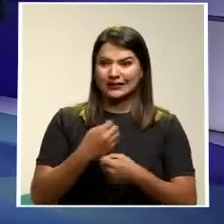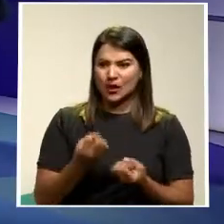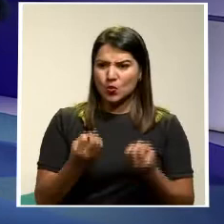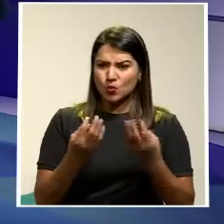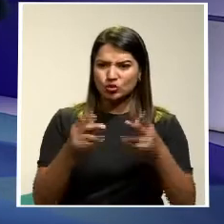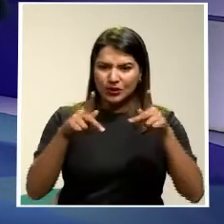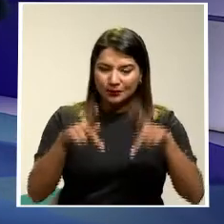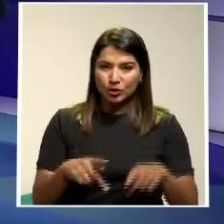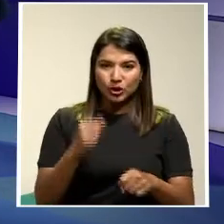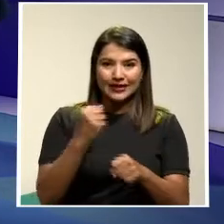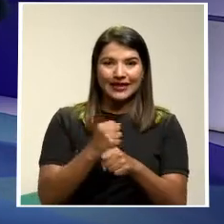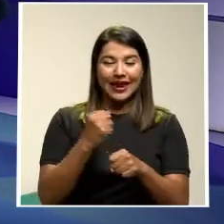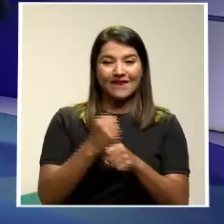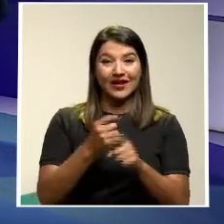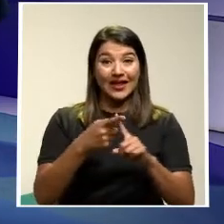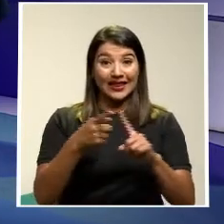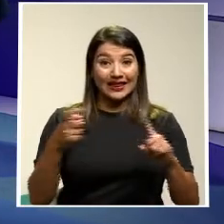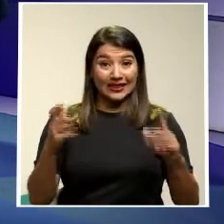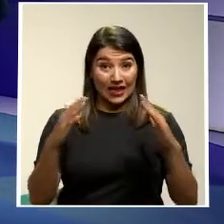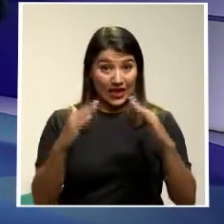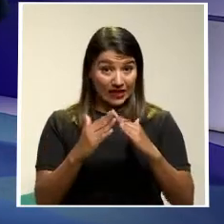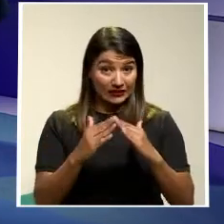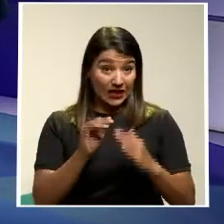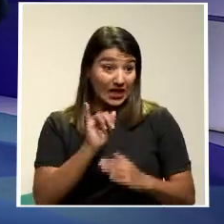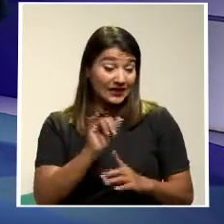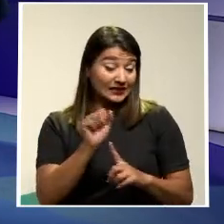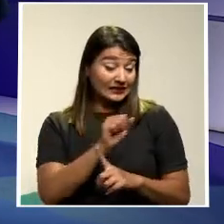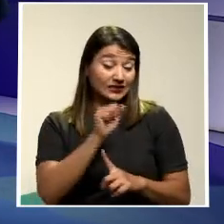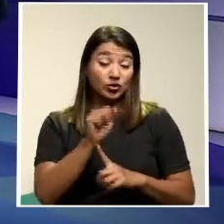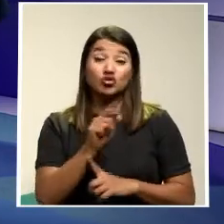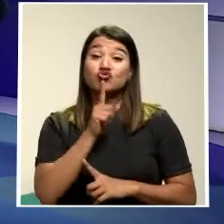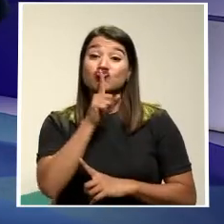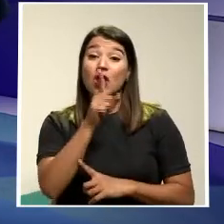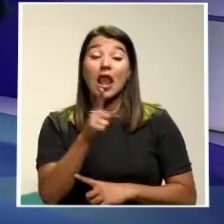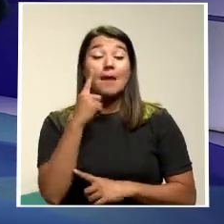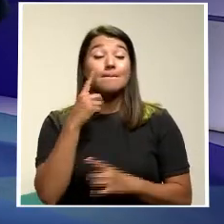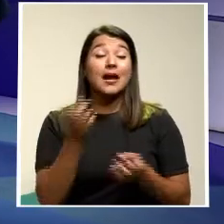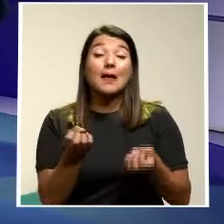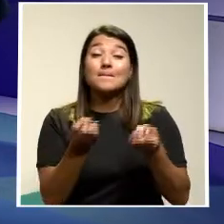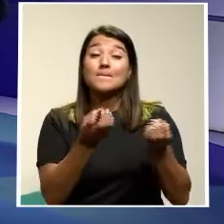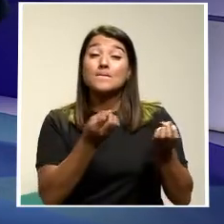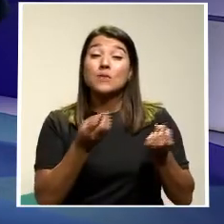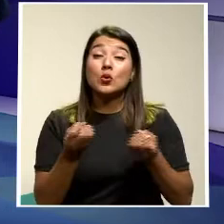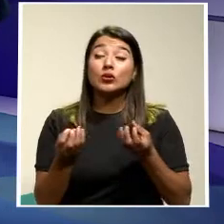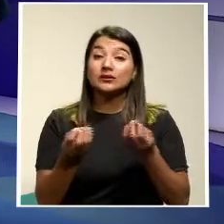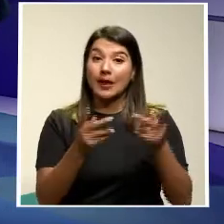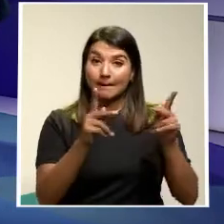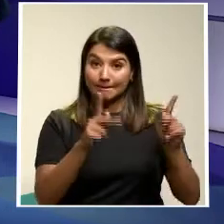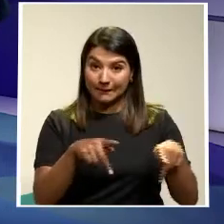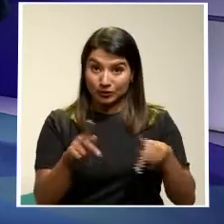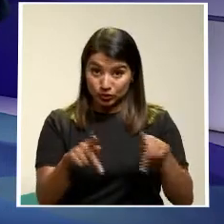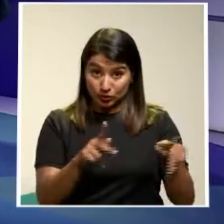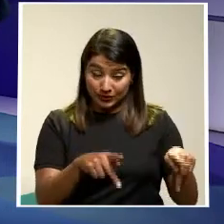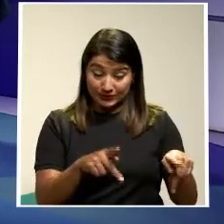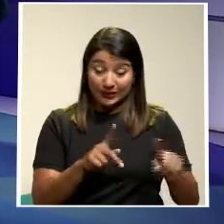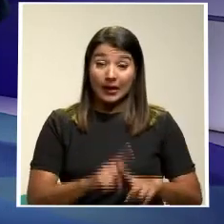teletrabajar Es una realidad Para decenas De miles De personas Sin embargo